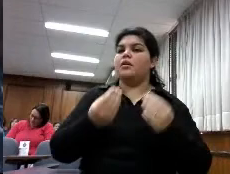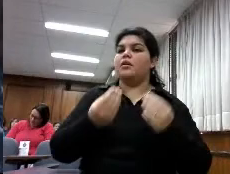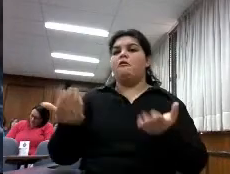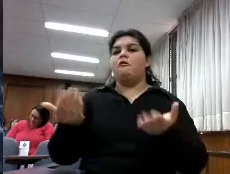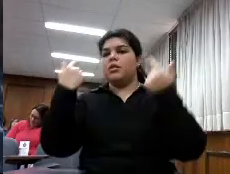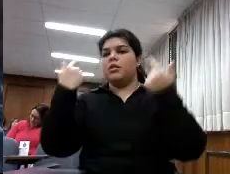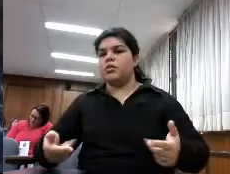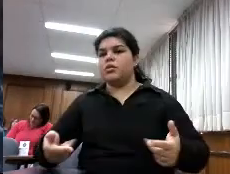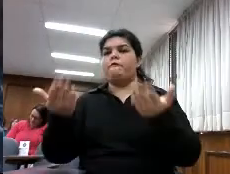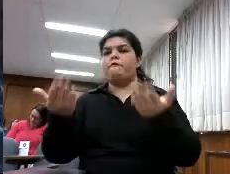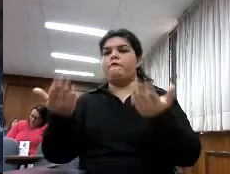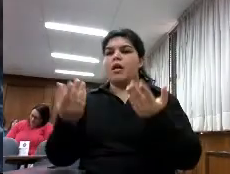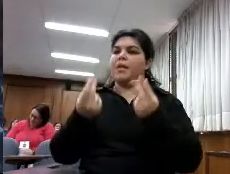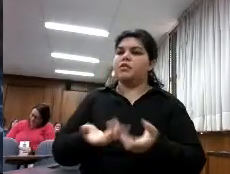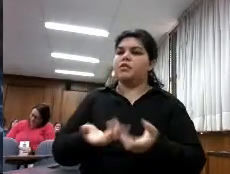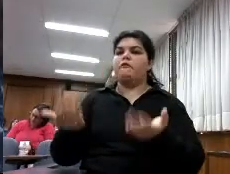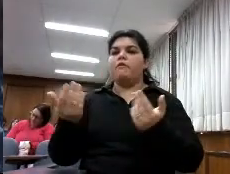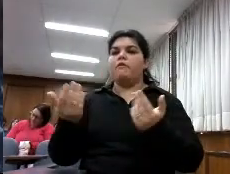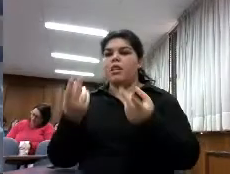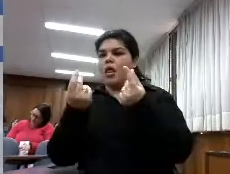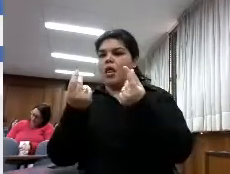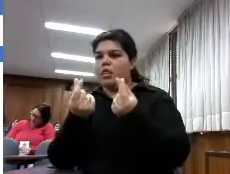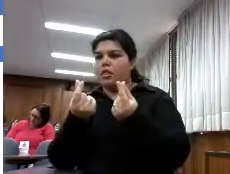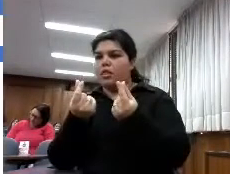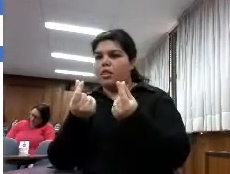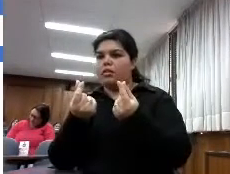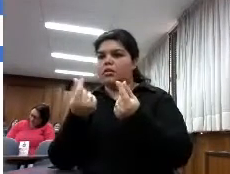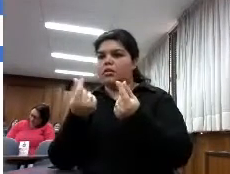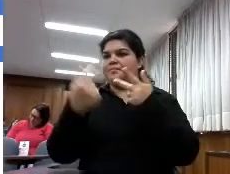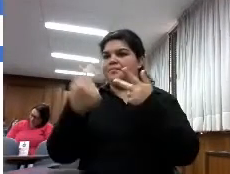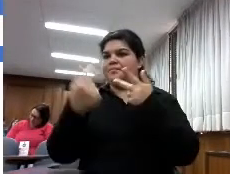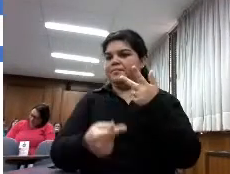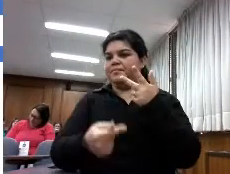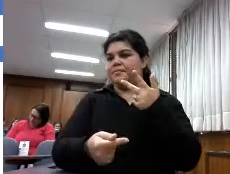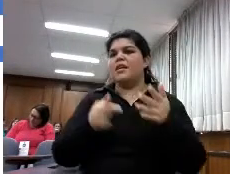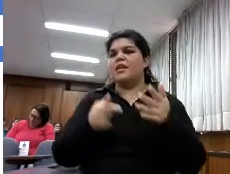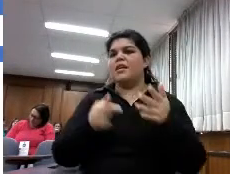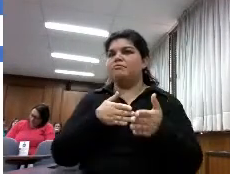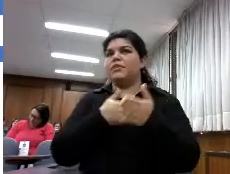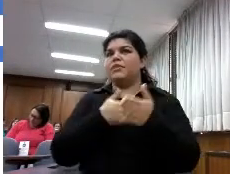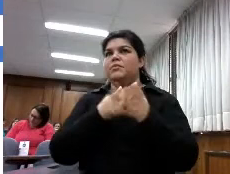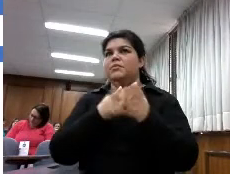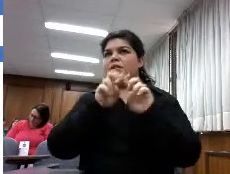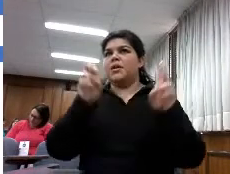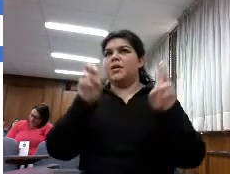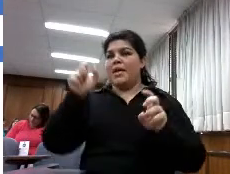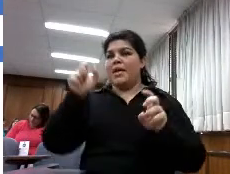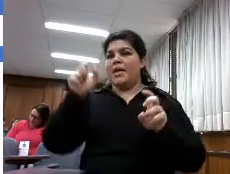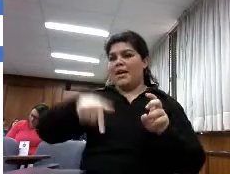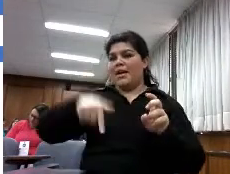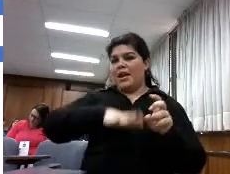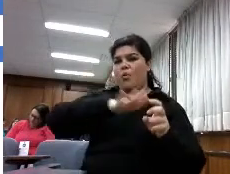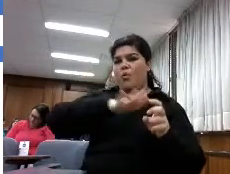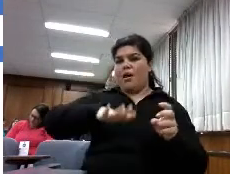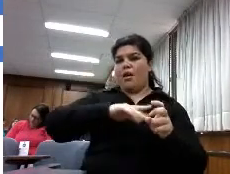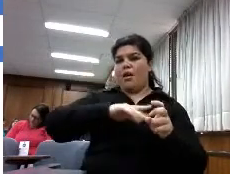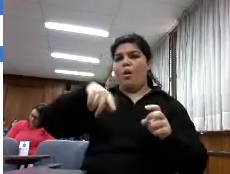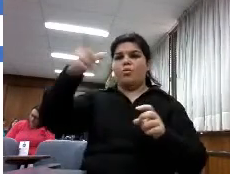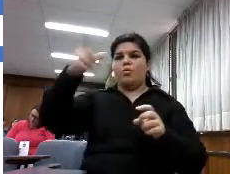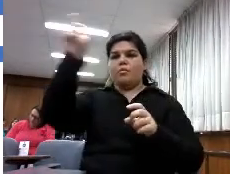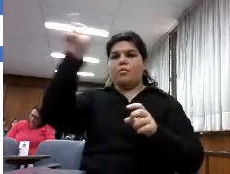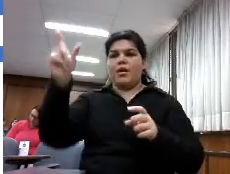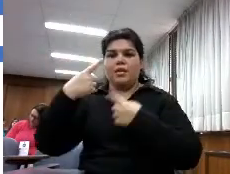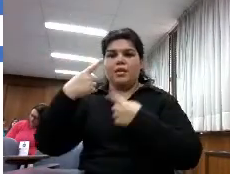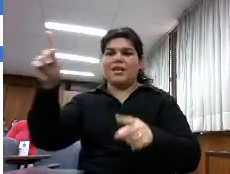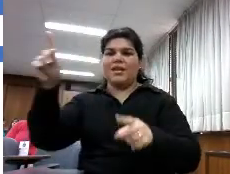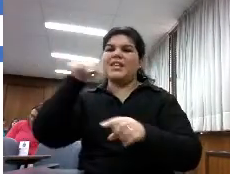los precios este es un hándicap en esta región respecto a otros países el tema financiero el tema de acceso a